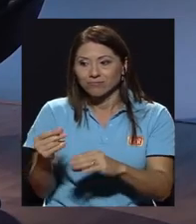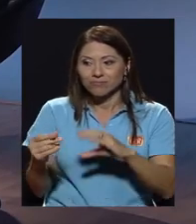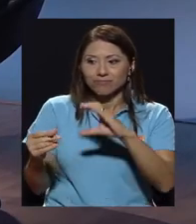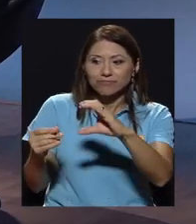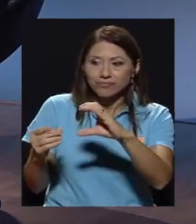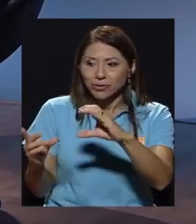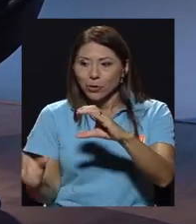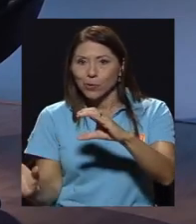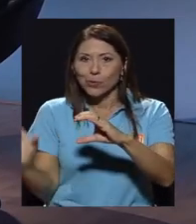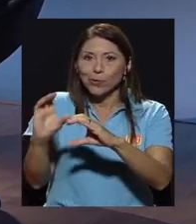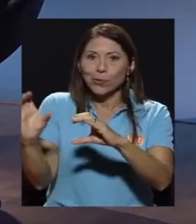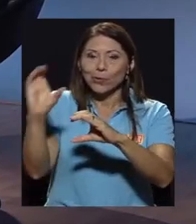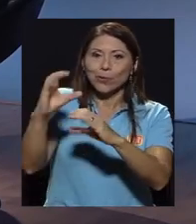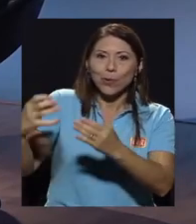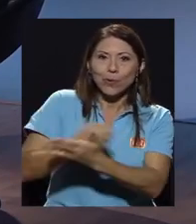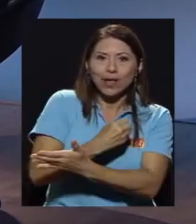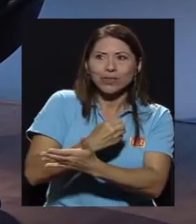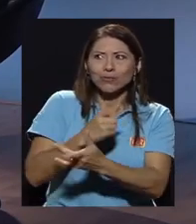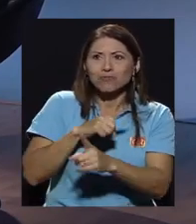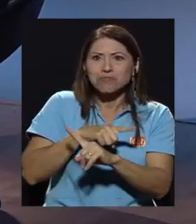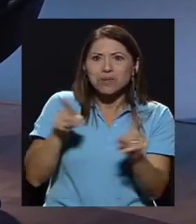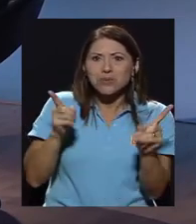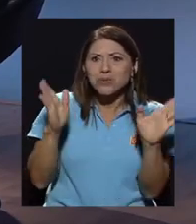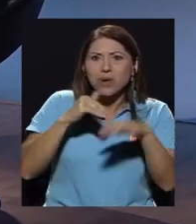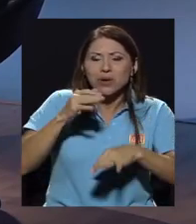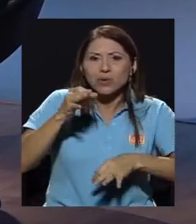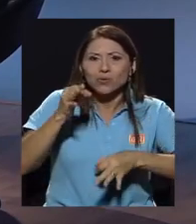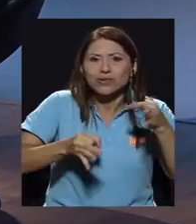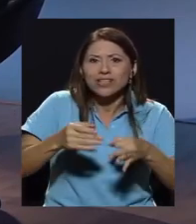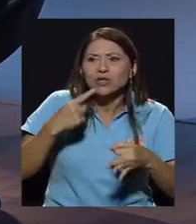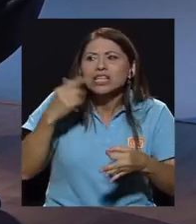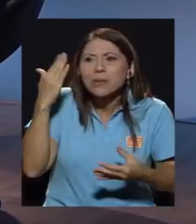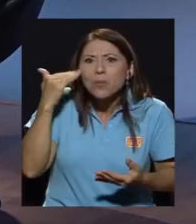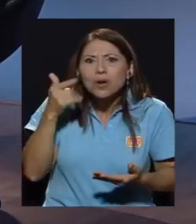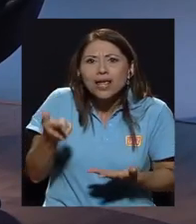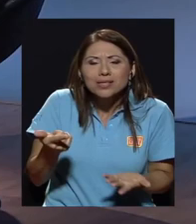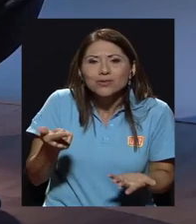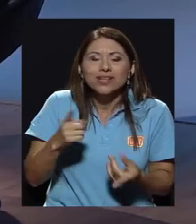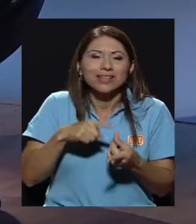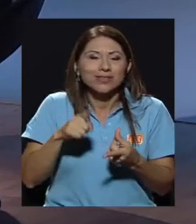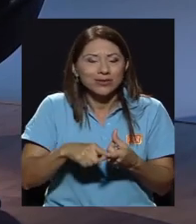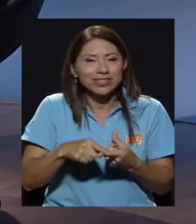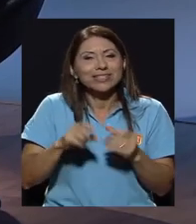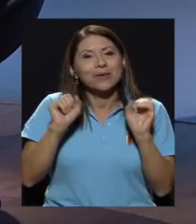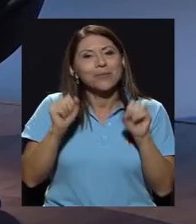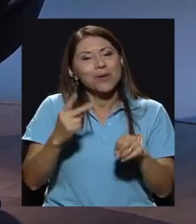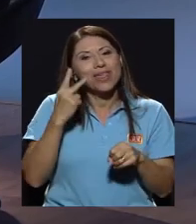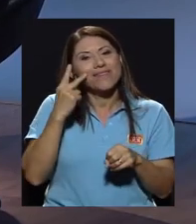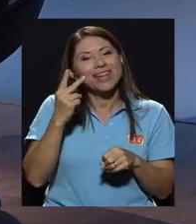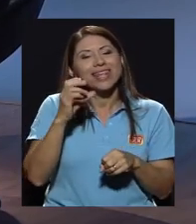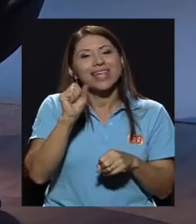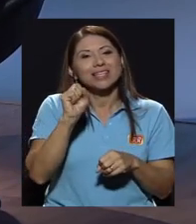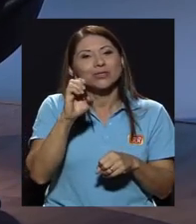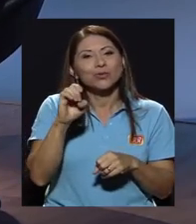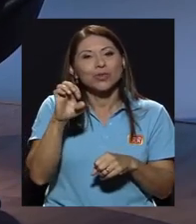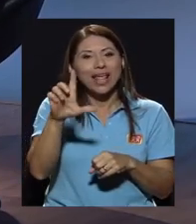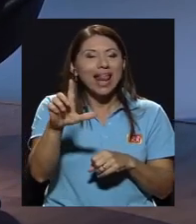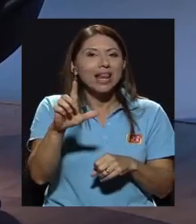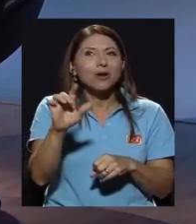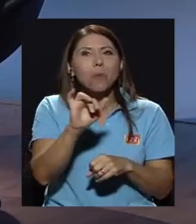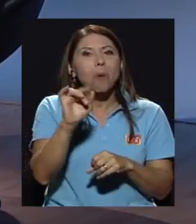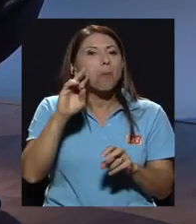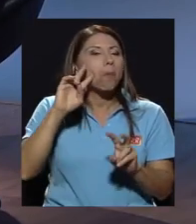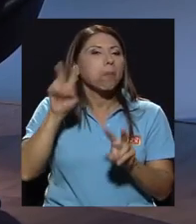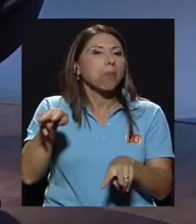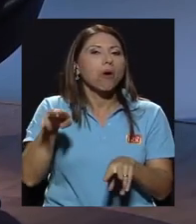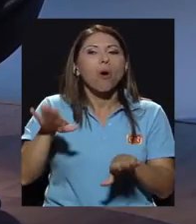justificación que digan bueno ¿por qué el doble? ¿por qué esto? entonces desde ese punto se puede ver que SUTEL se ha desentendido un poco de